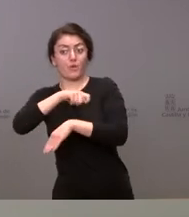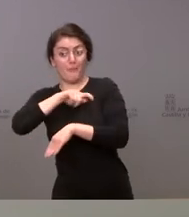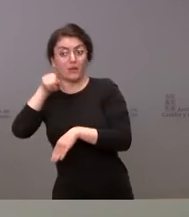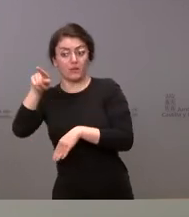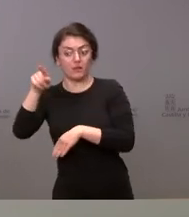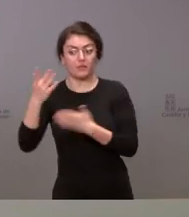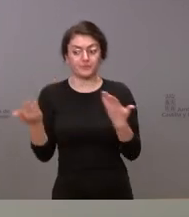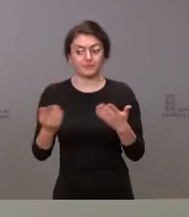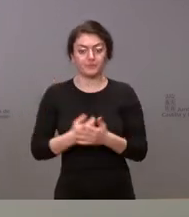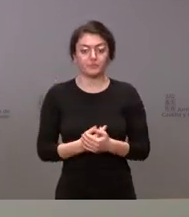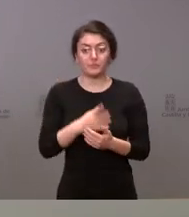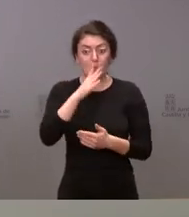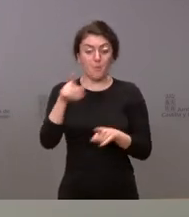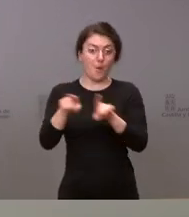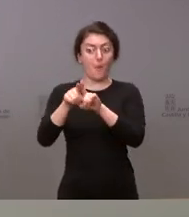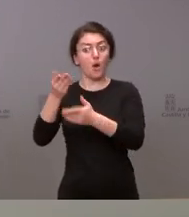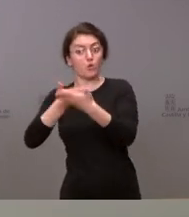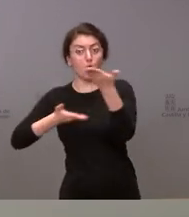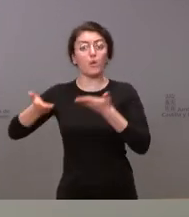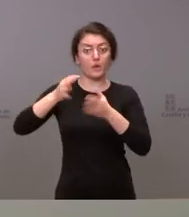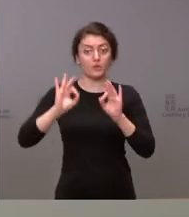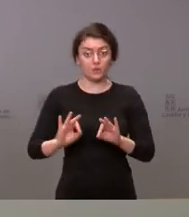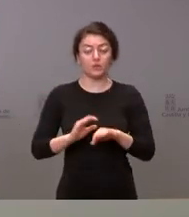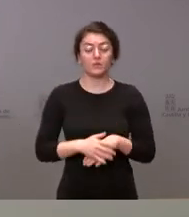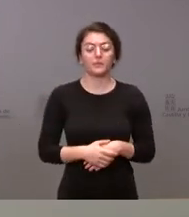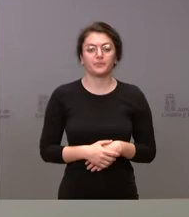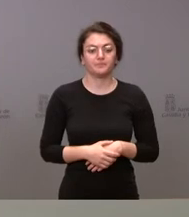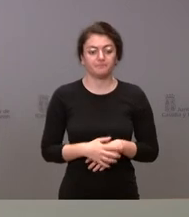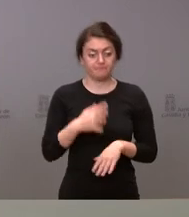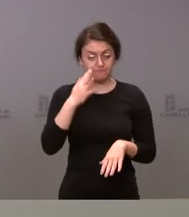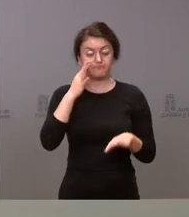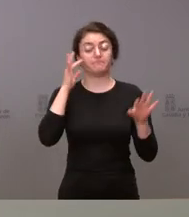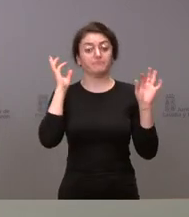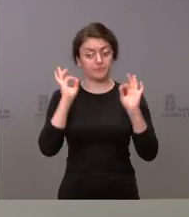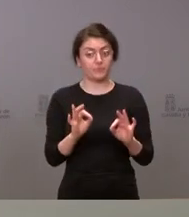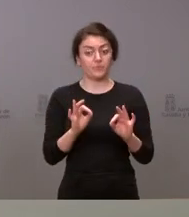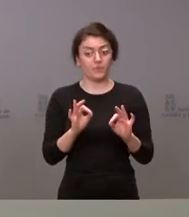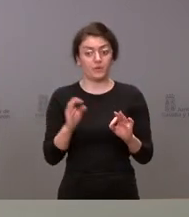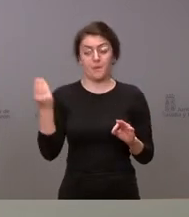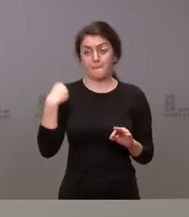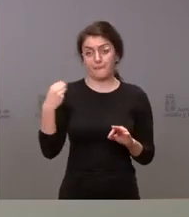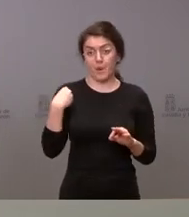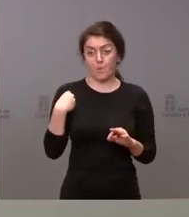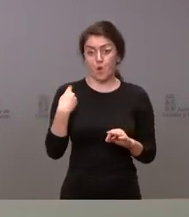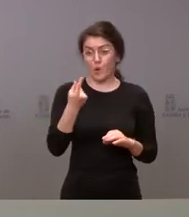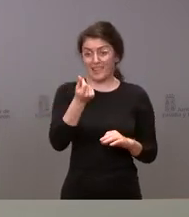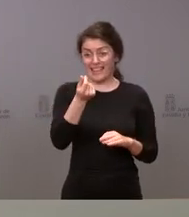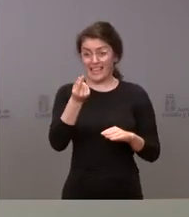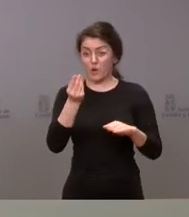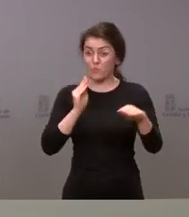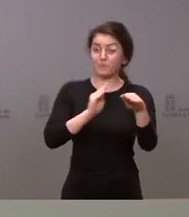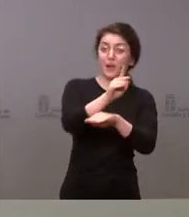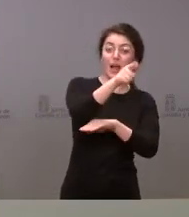muy importante de colaboración y que decisivo. Lógicamente, en estas aportaciones que llegaremos a Ucrania,